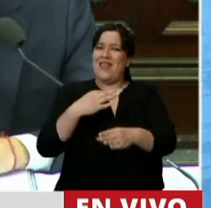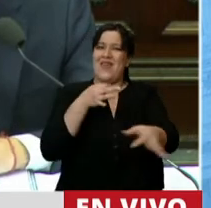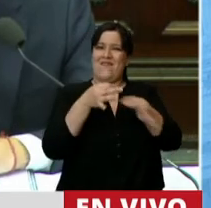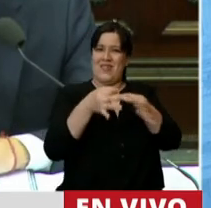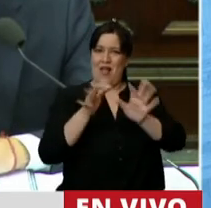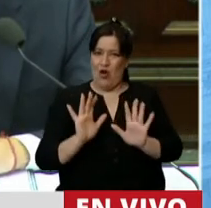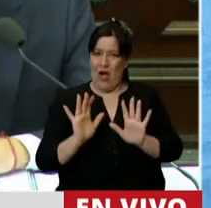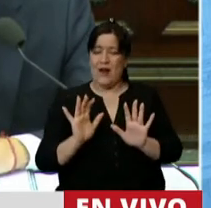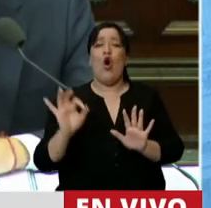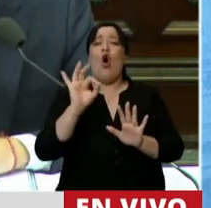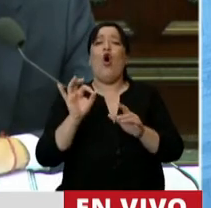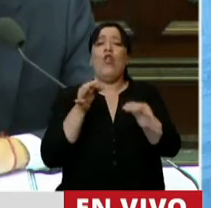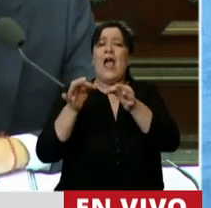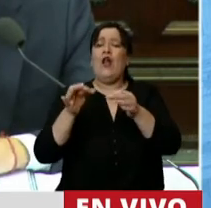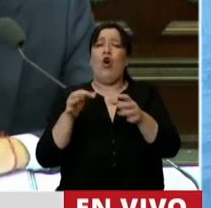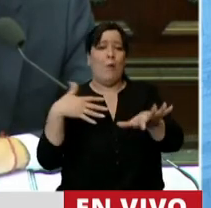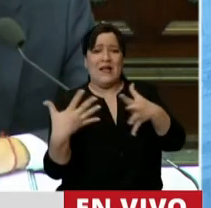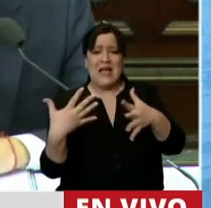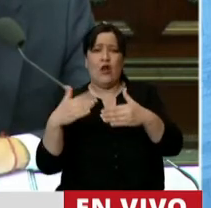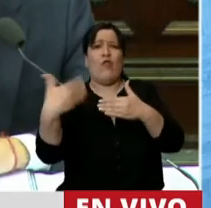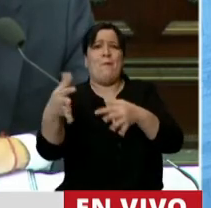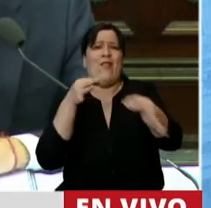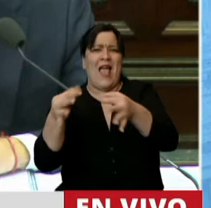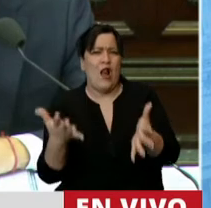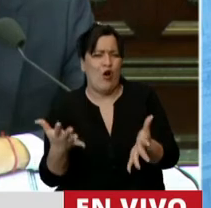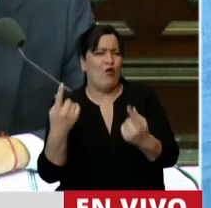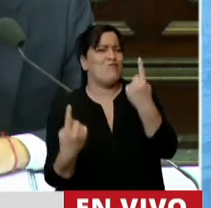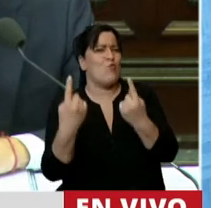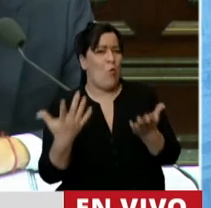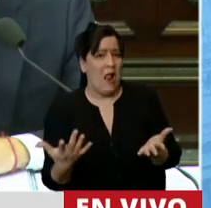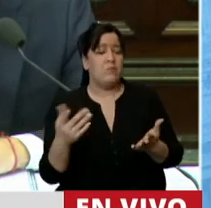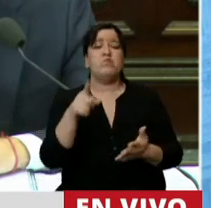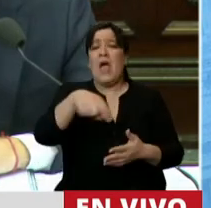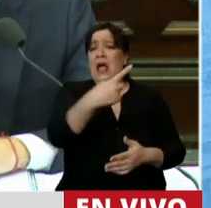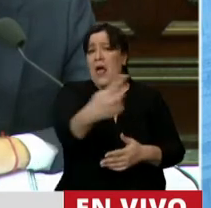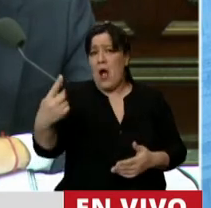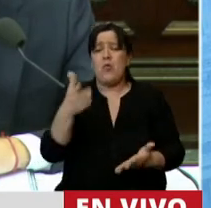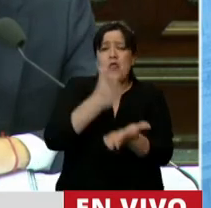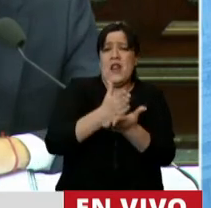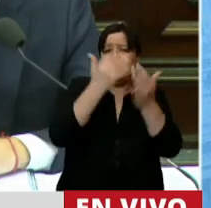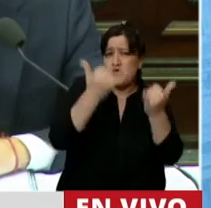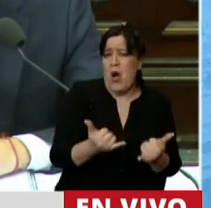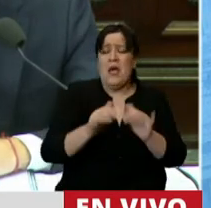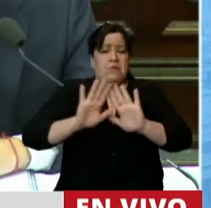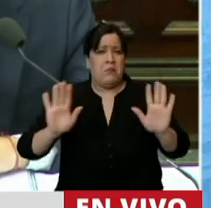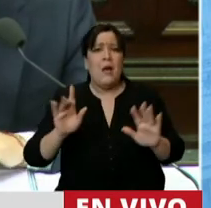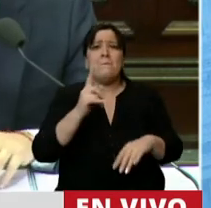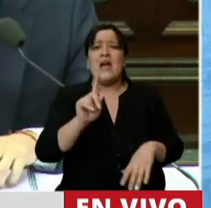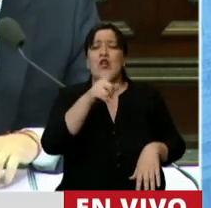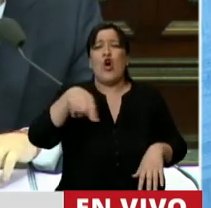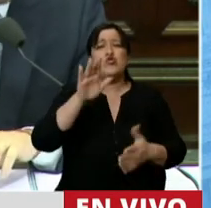Posterior a los hechos. Cada uno tiene derecho a hacerlo o no. Cuando se tratan de temas